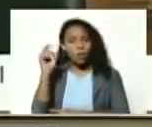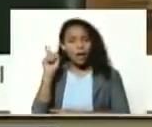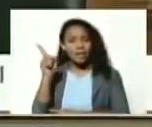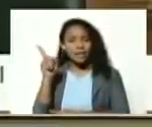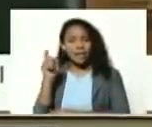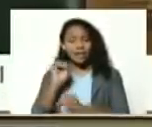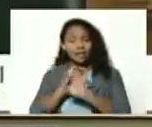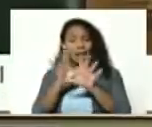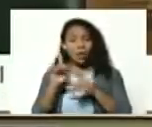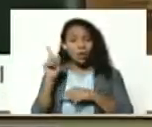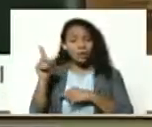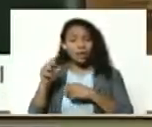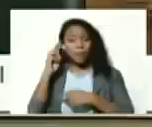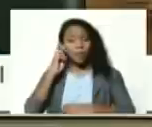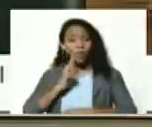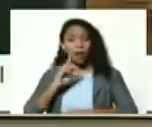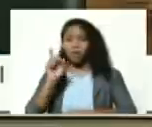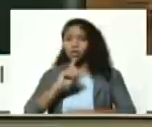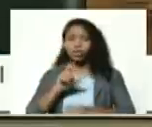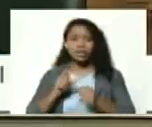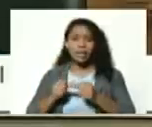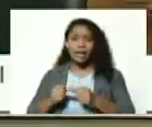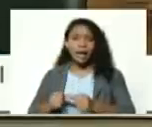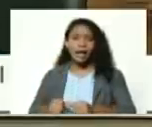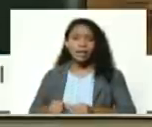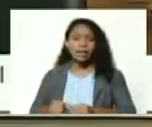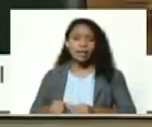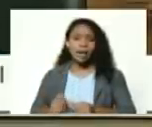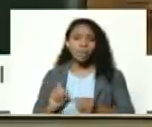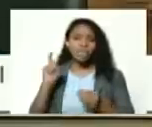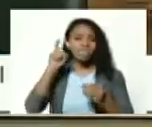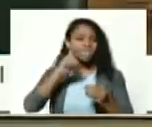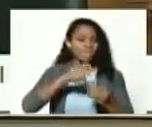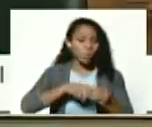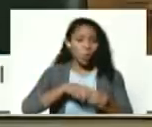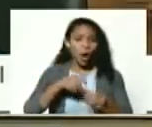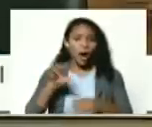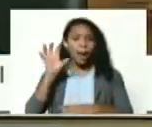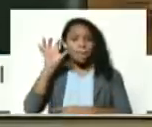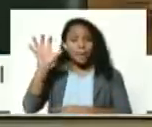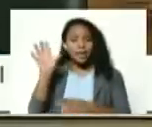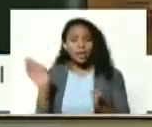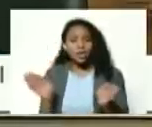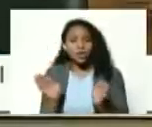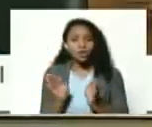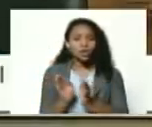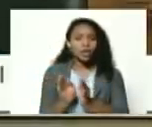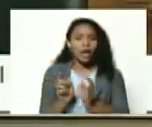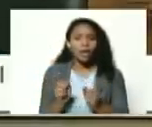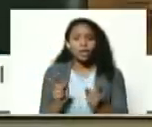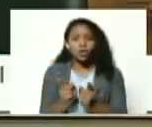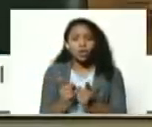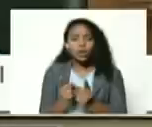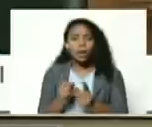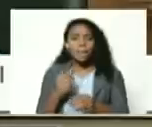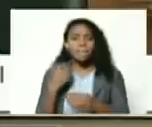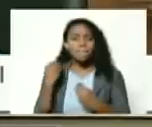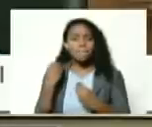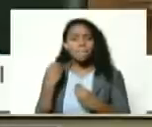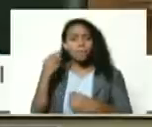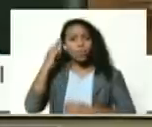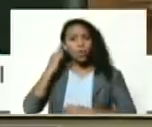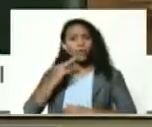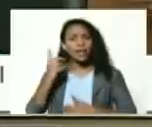de que Bolívar no se quedaba circunscrito a la patria chica a la patria pequeña para Bolívar